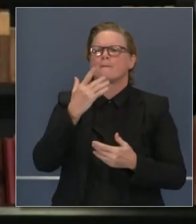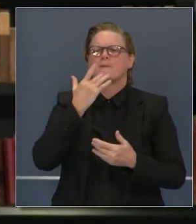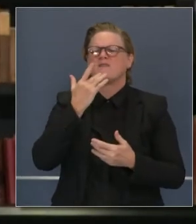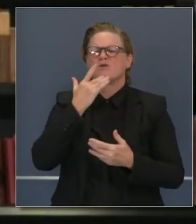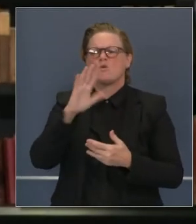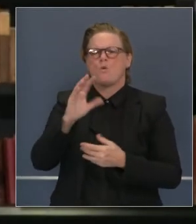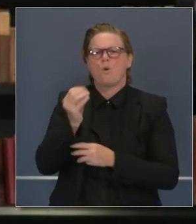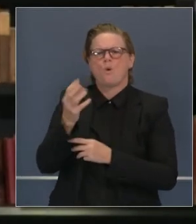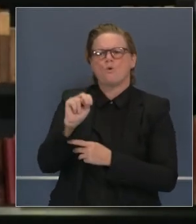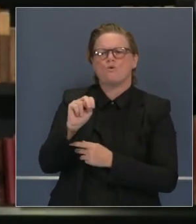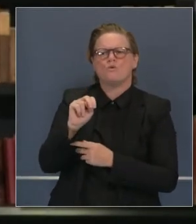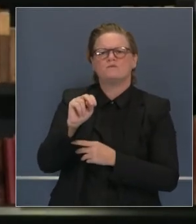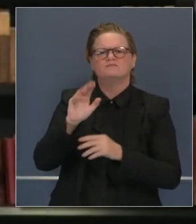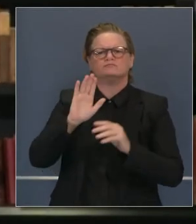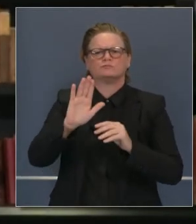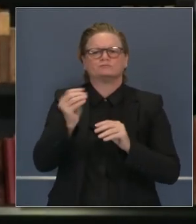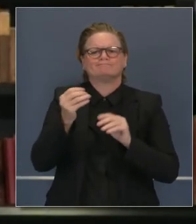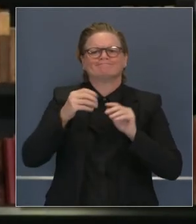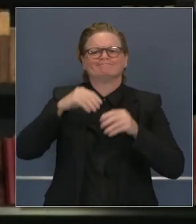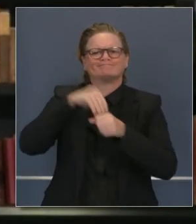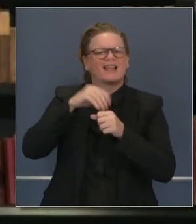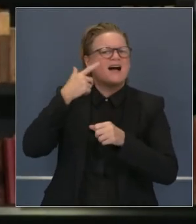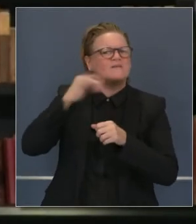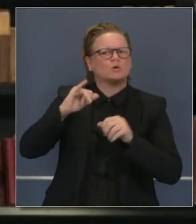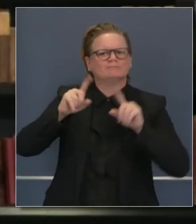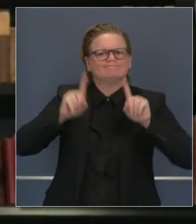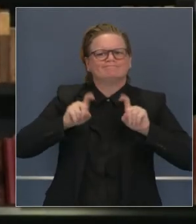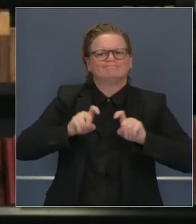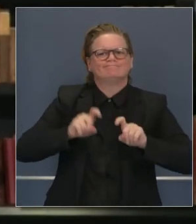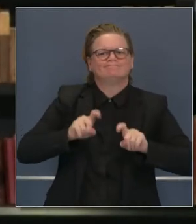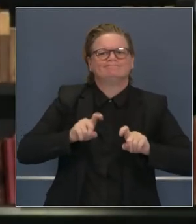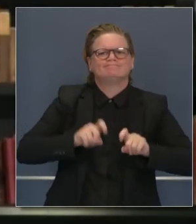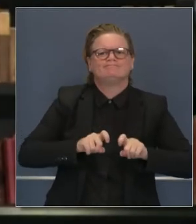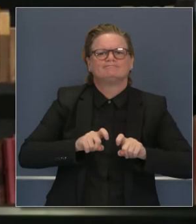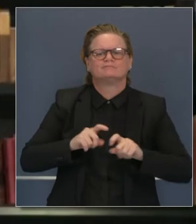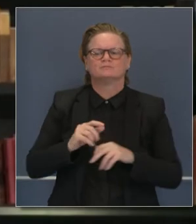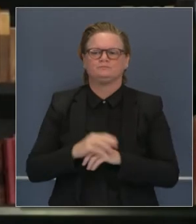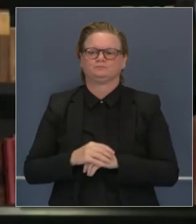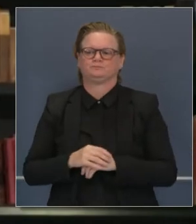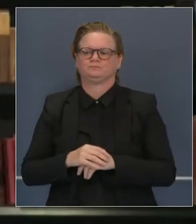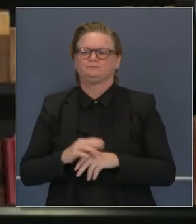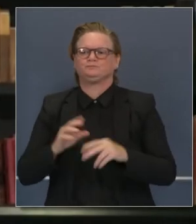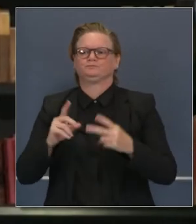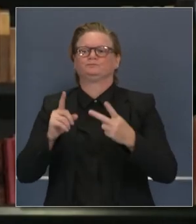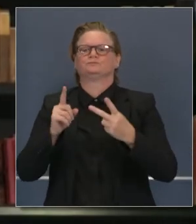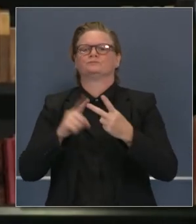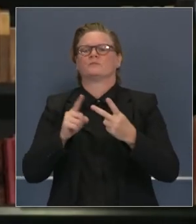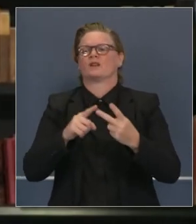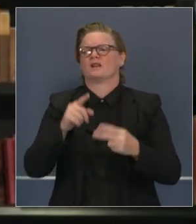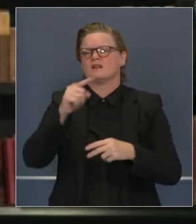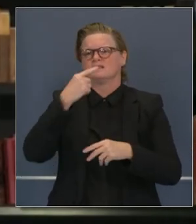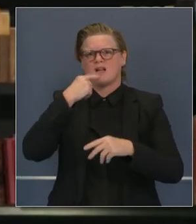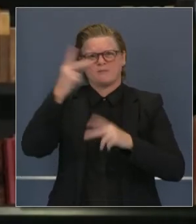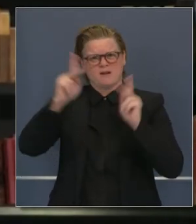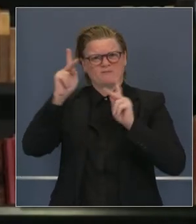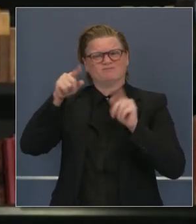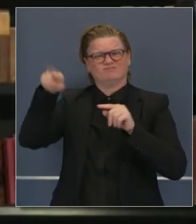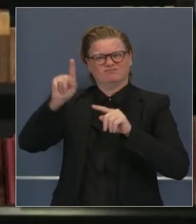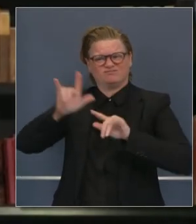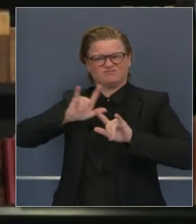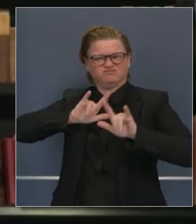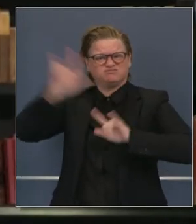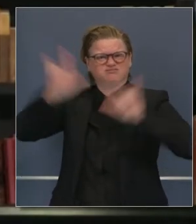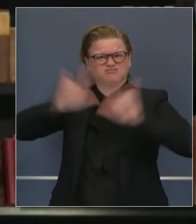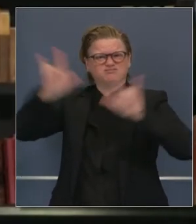para la distribución de la vacuna. En cuanto a la autocuarentena, se pide que esto